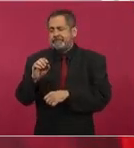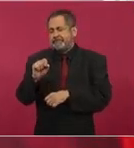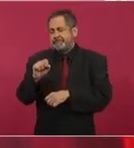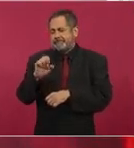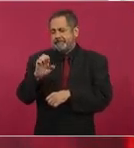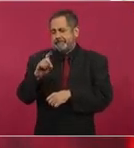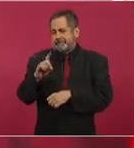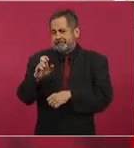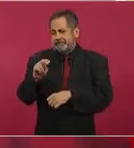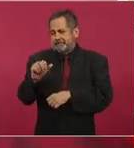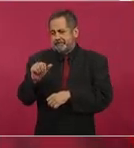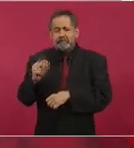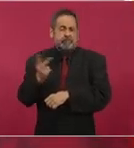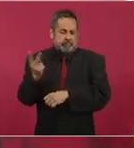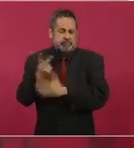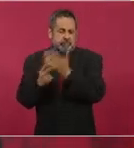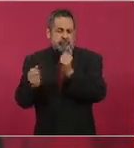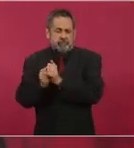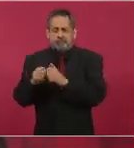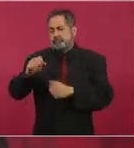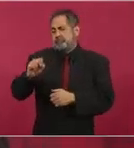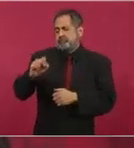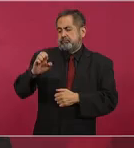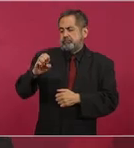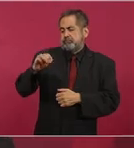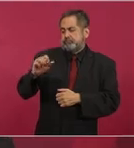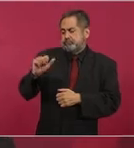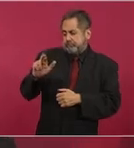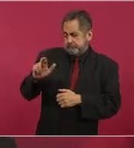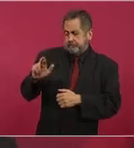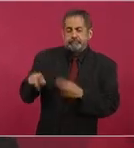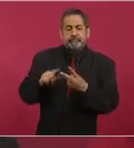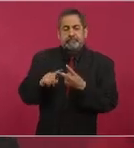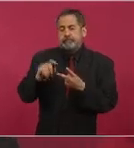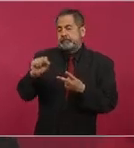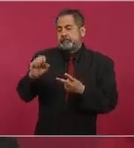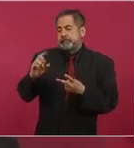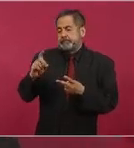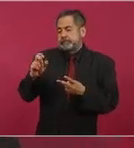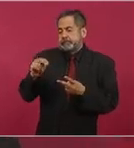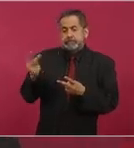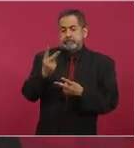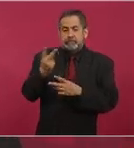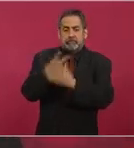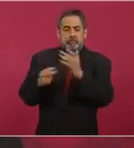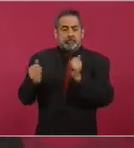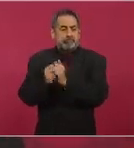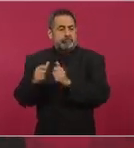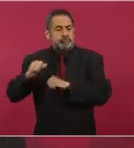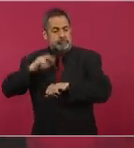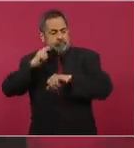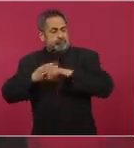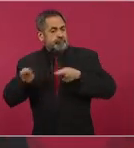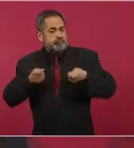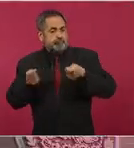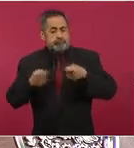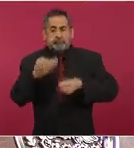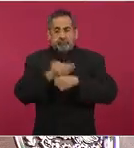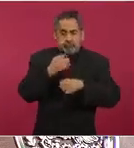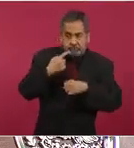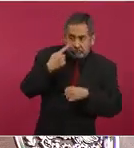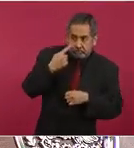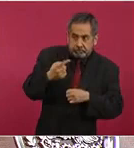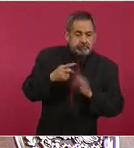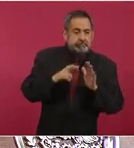Las razones por las que se tomó esta decisión y los resultados que ya estamos